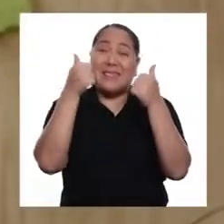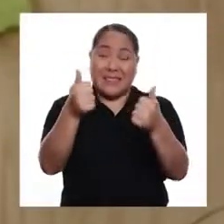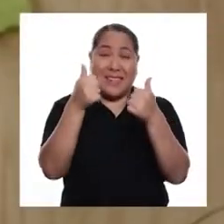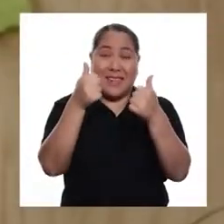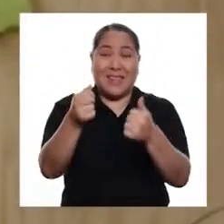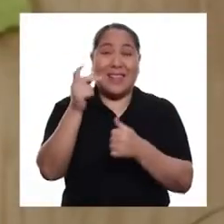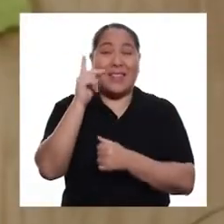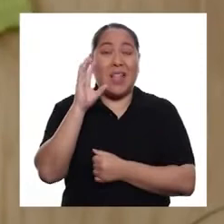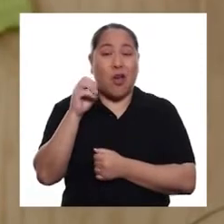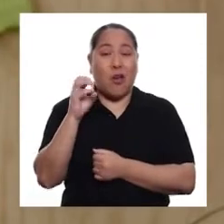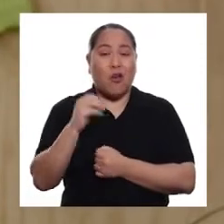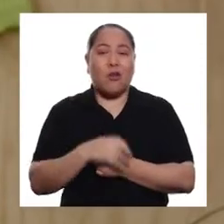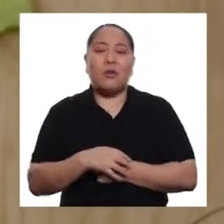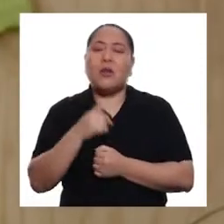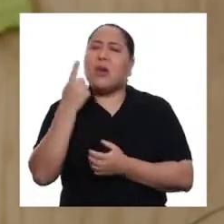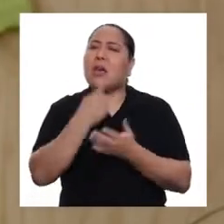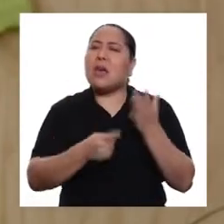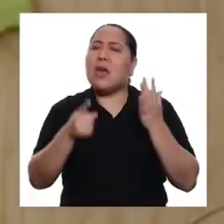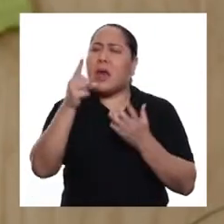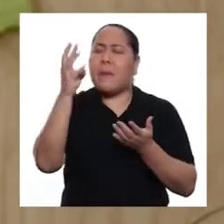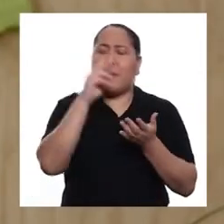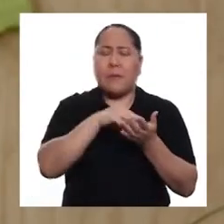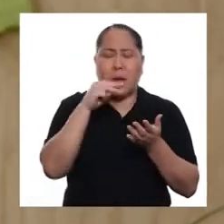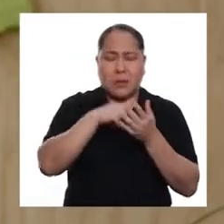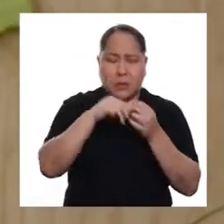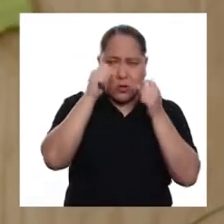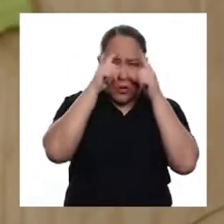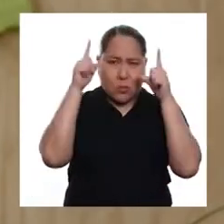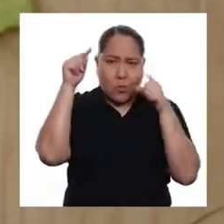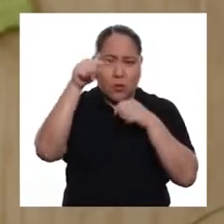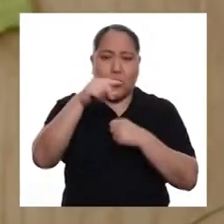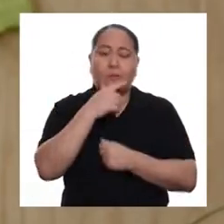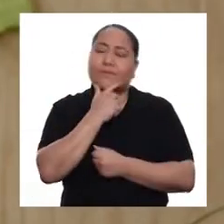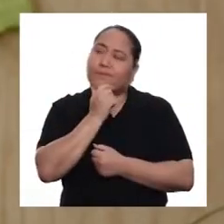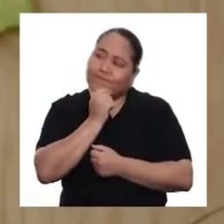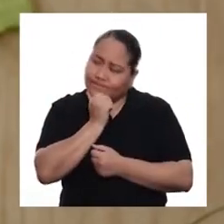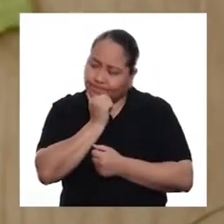Excelente, Coco. ¿Qué fue lo que más te llamó la atención?